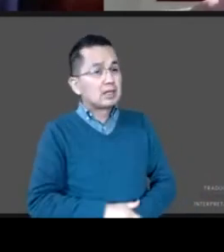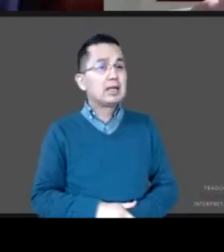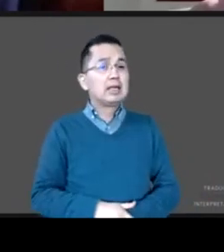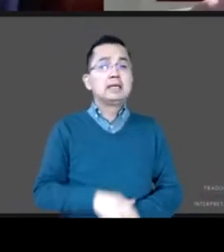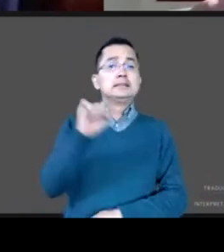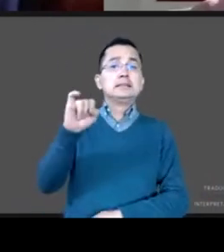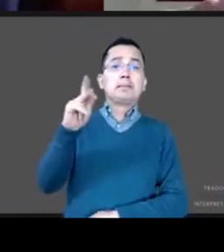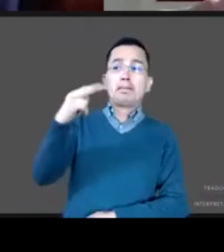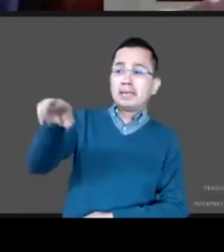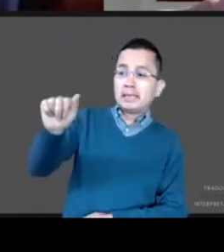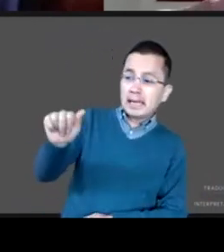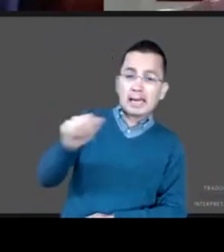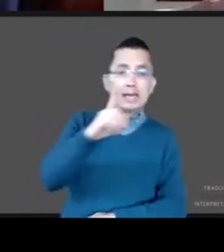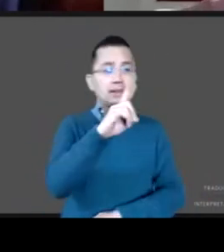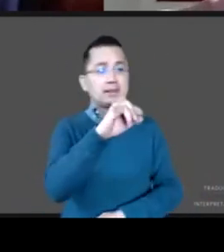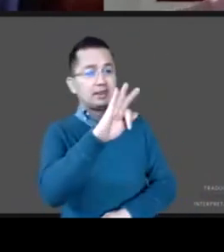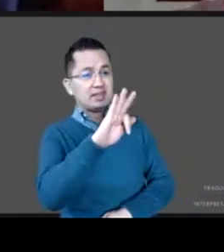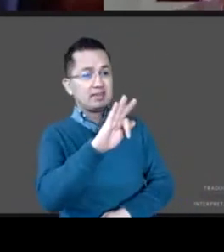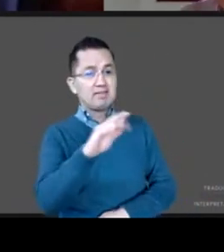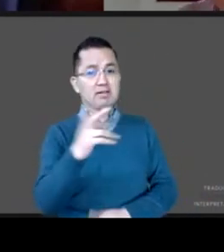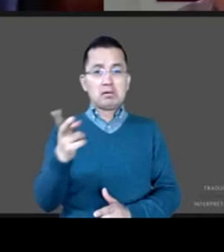redundantes, son complementarios.